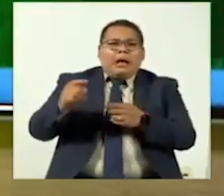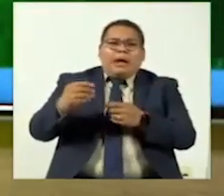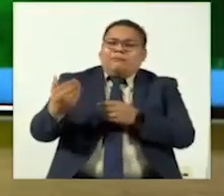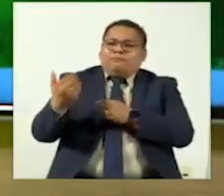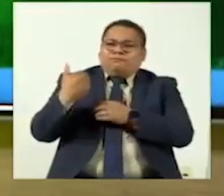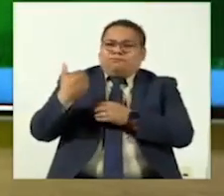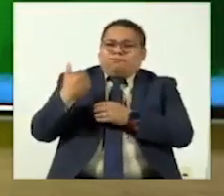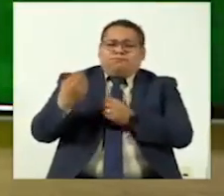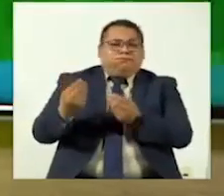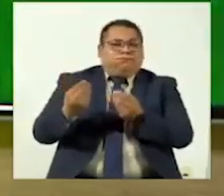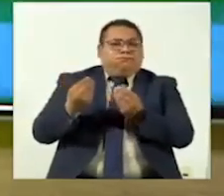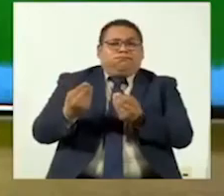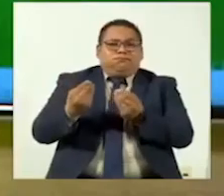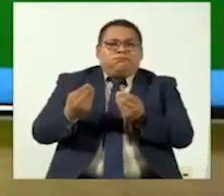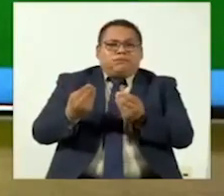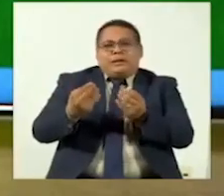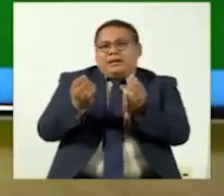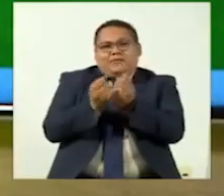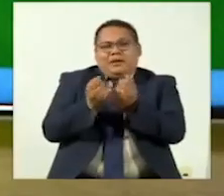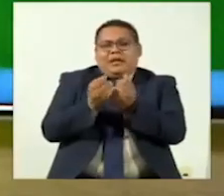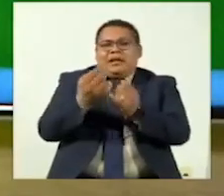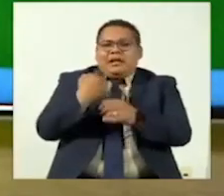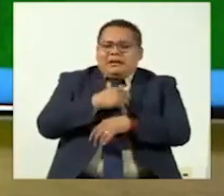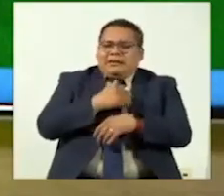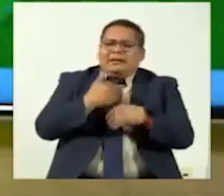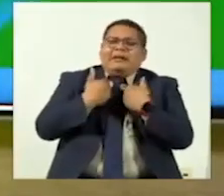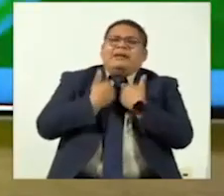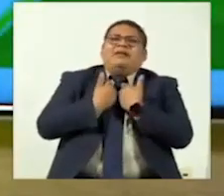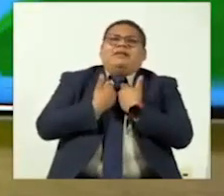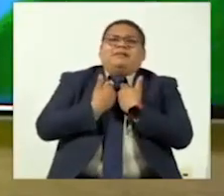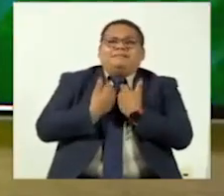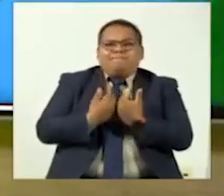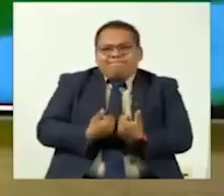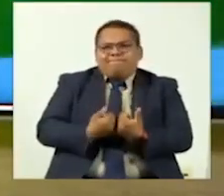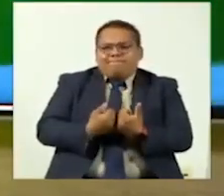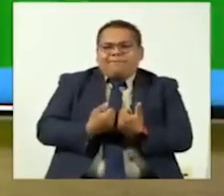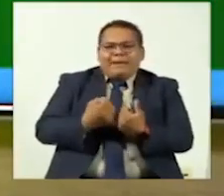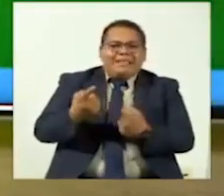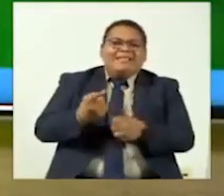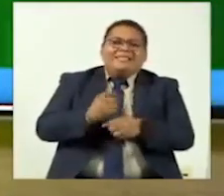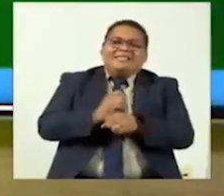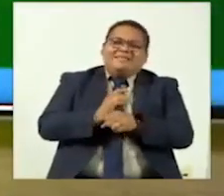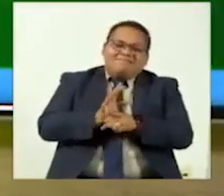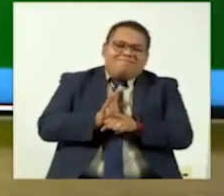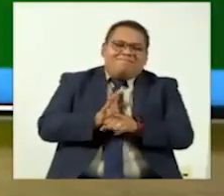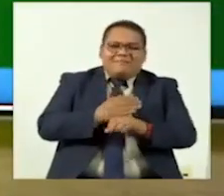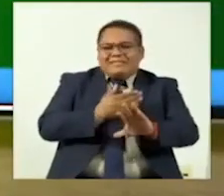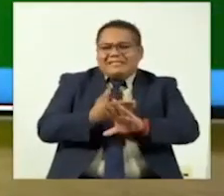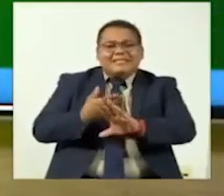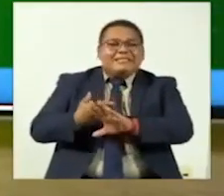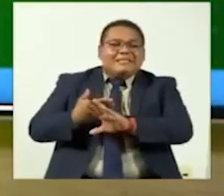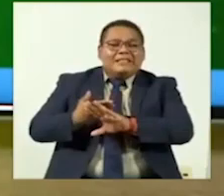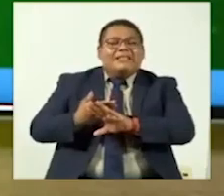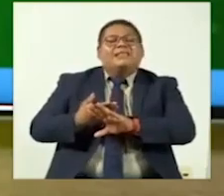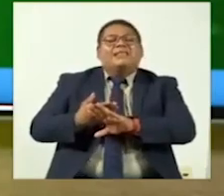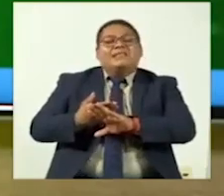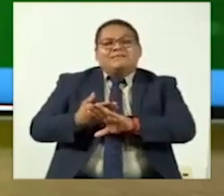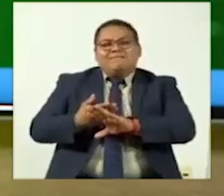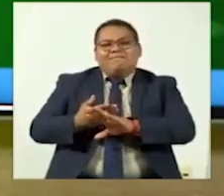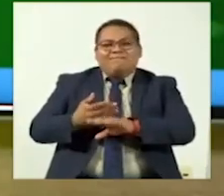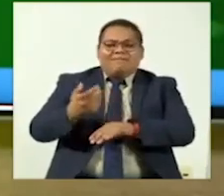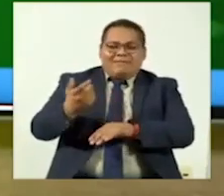y también, pues, nos dimos cuenta que se sufrió este asunto que a lo mejor sí pegó en lo